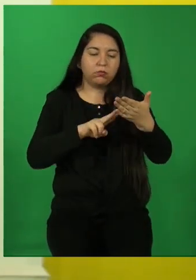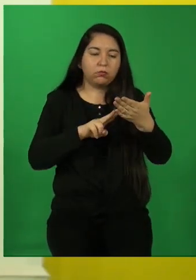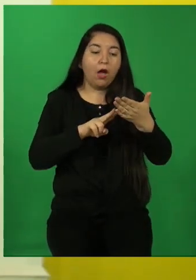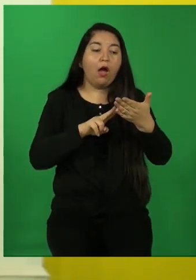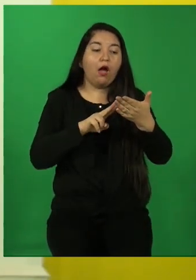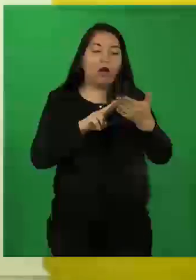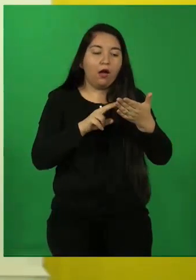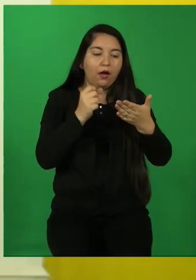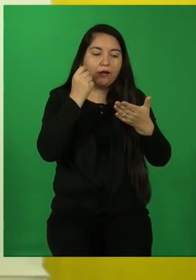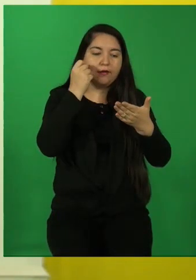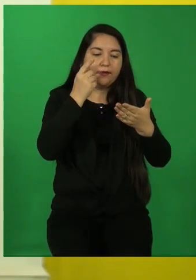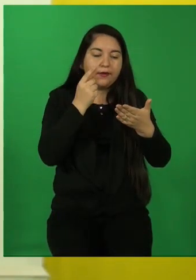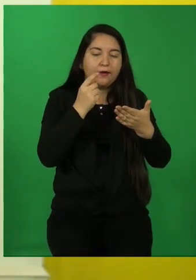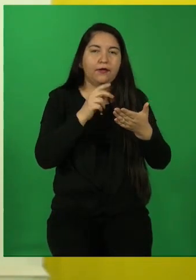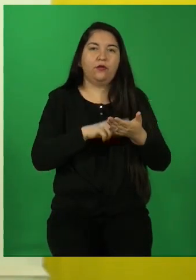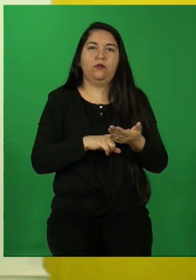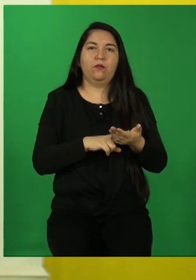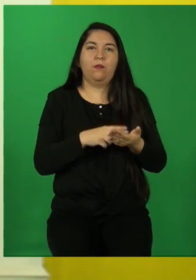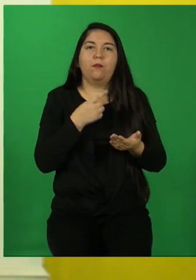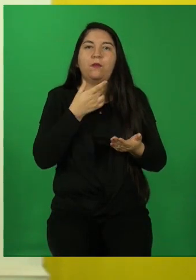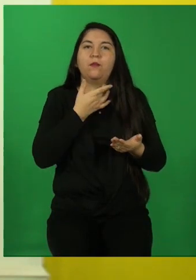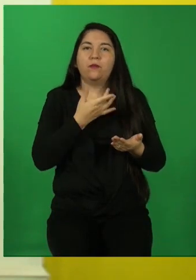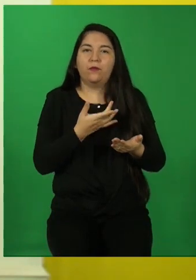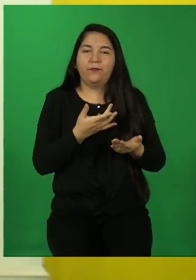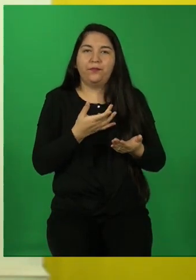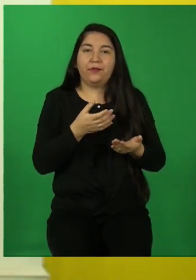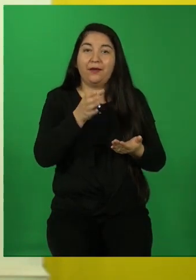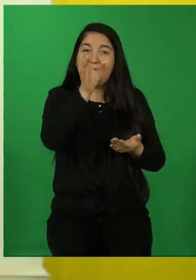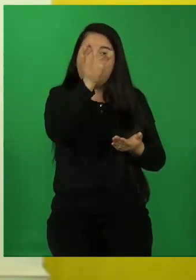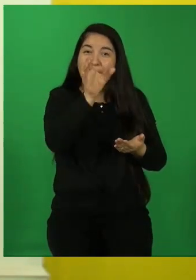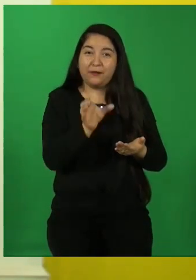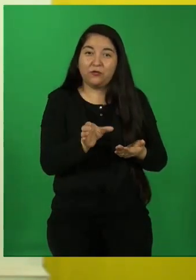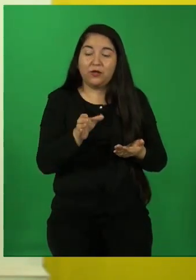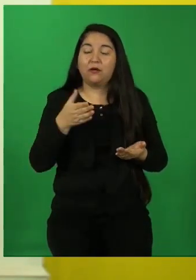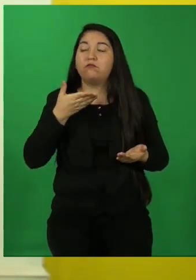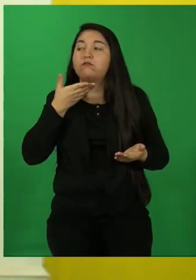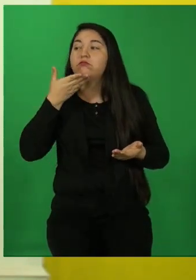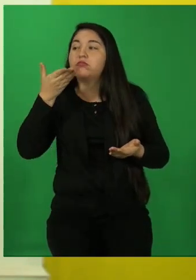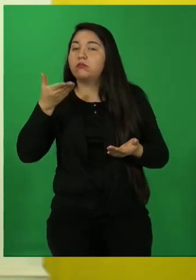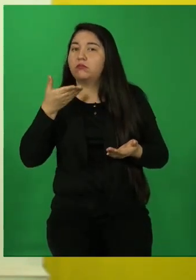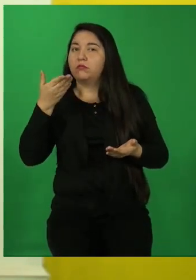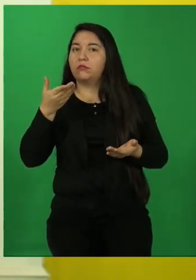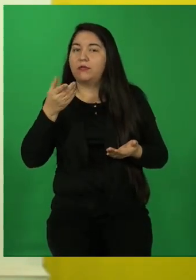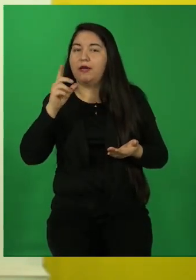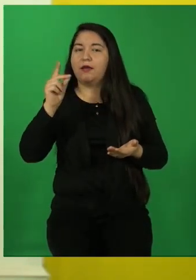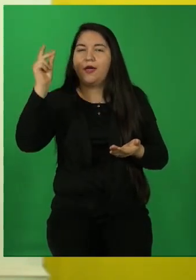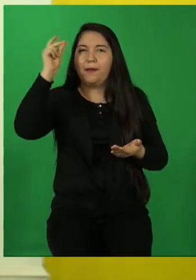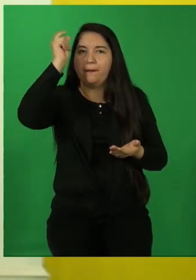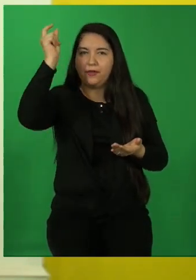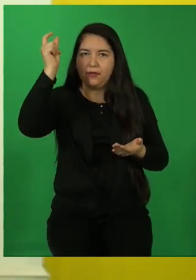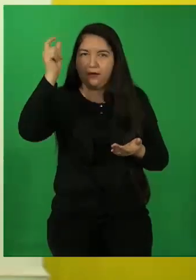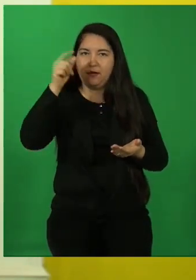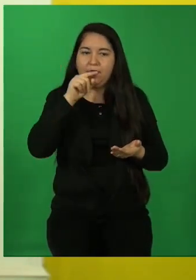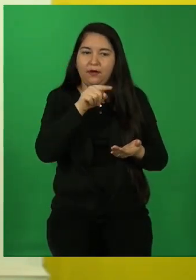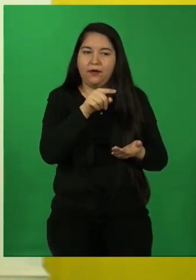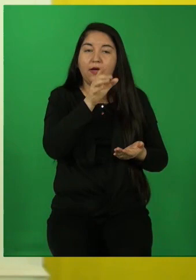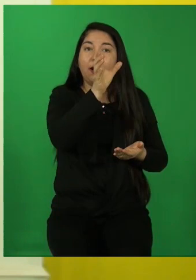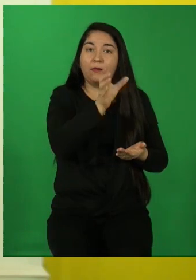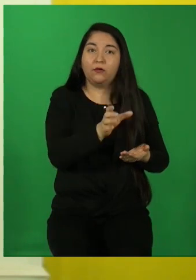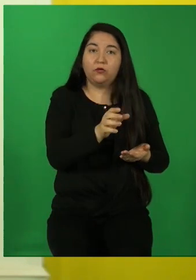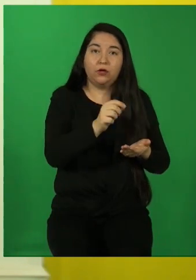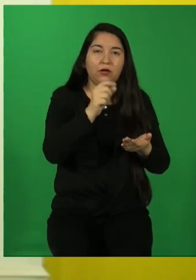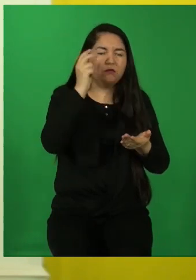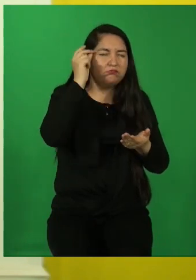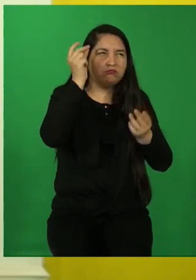que el narrador es inventado por el autor, el autor es una persona real como nosotros,